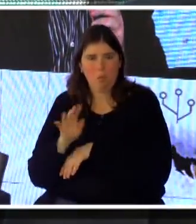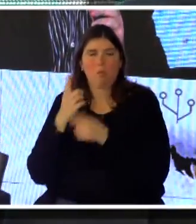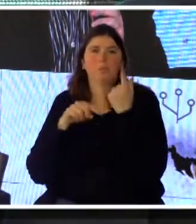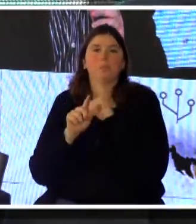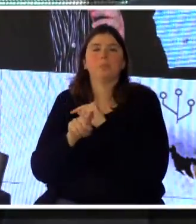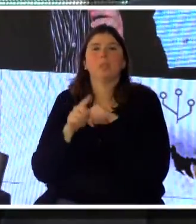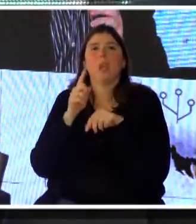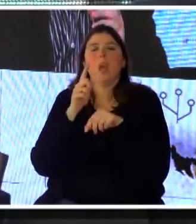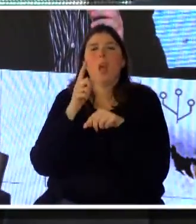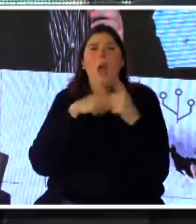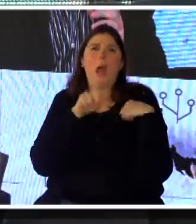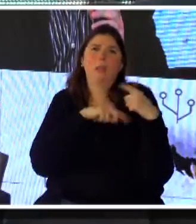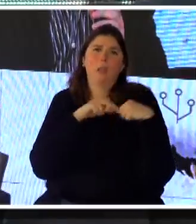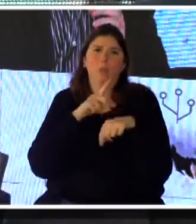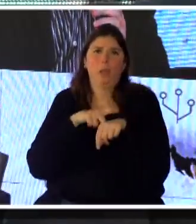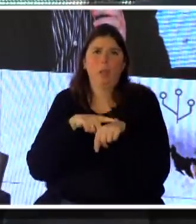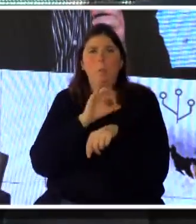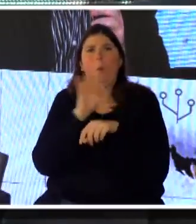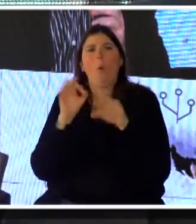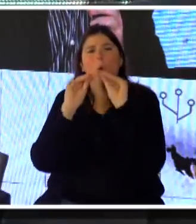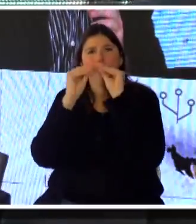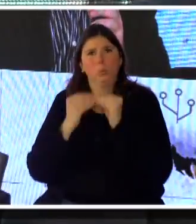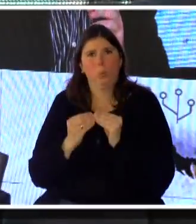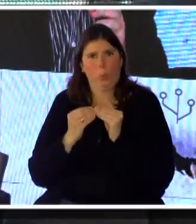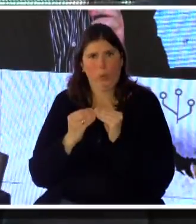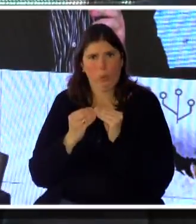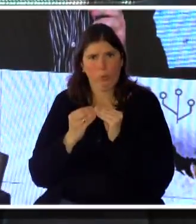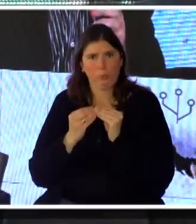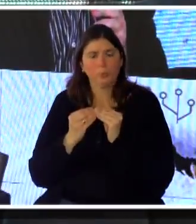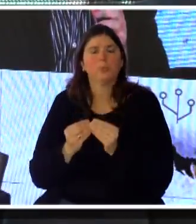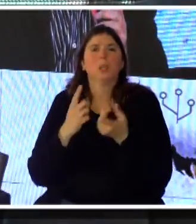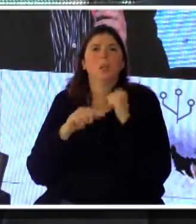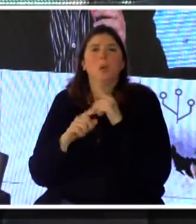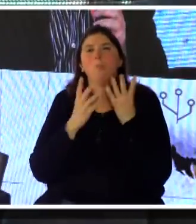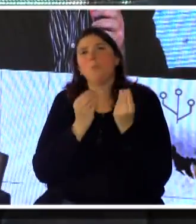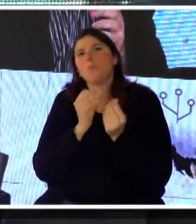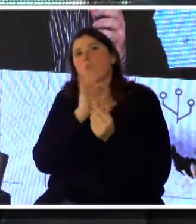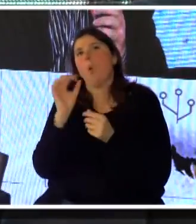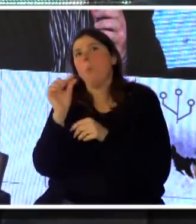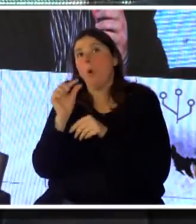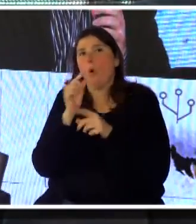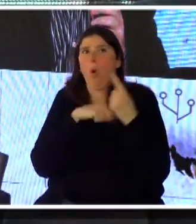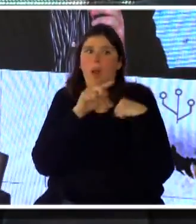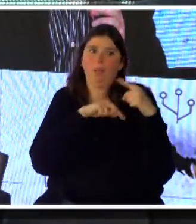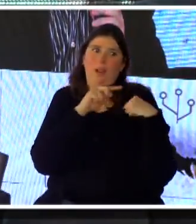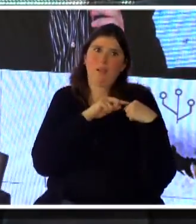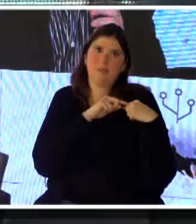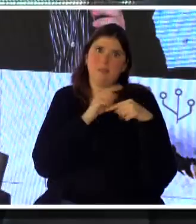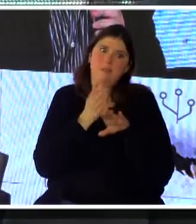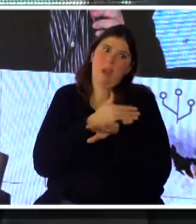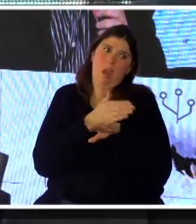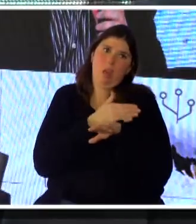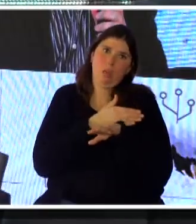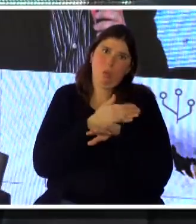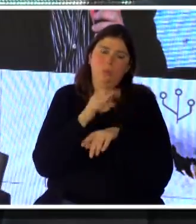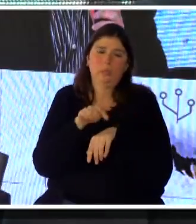o de presupuesto, o en función de que sea mucho o poco el atraso, o los que están en los tiempos concretos,